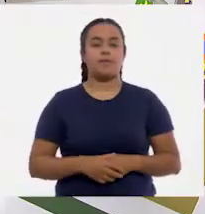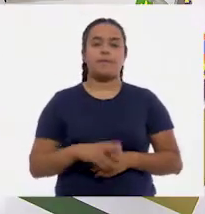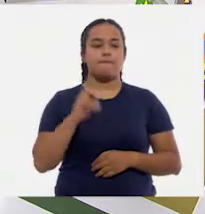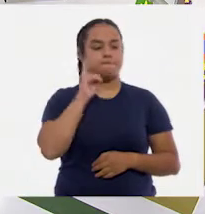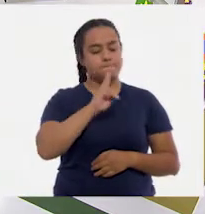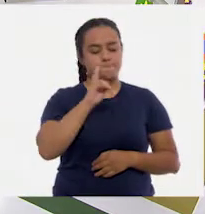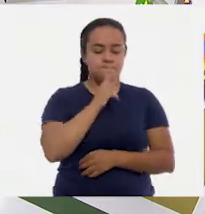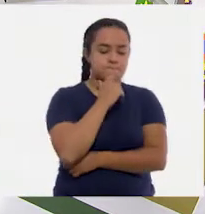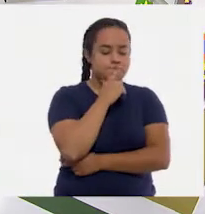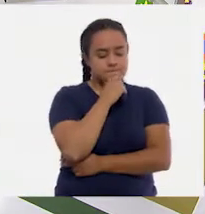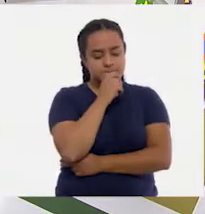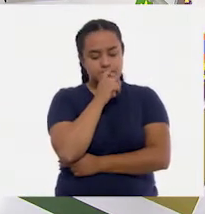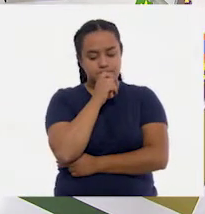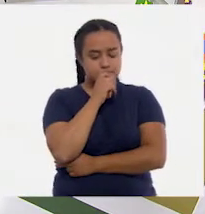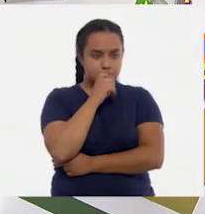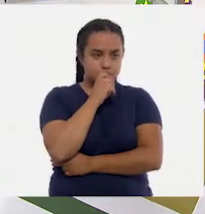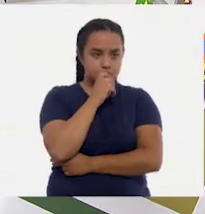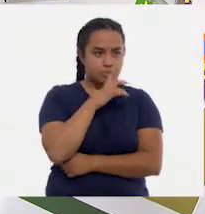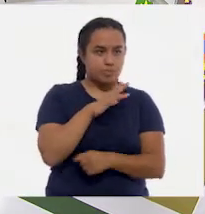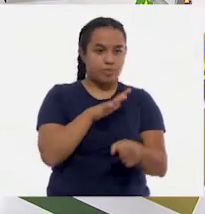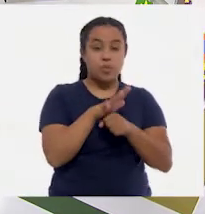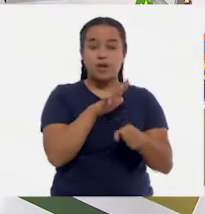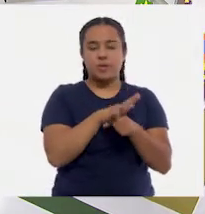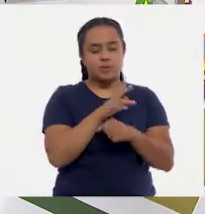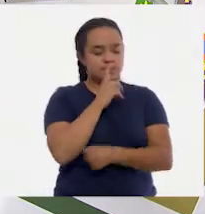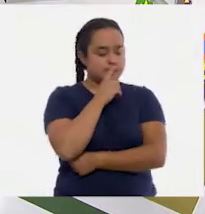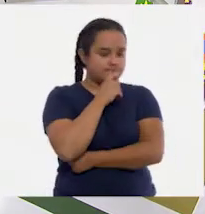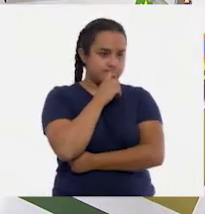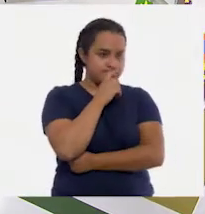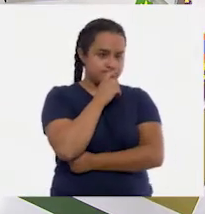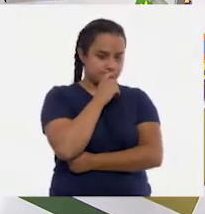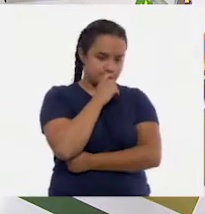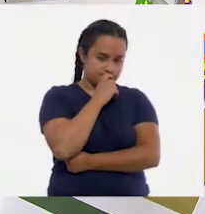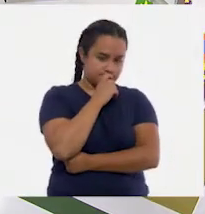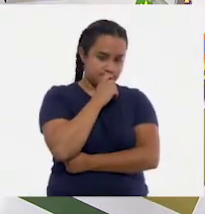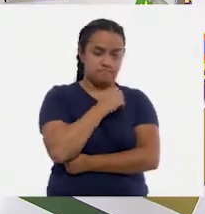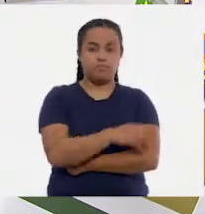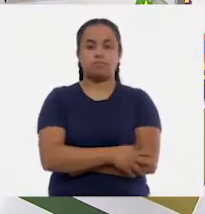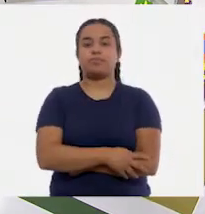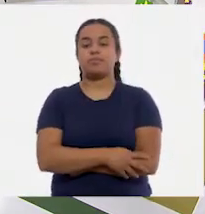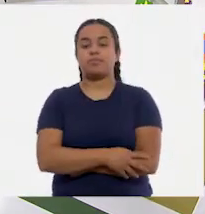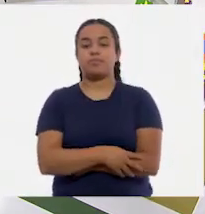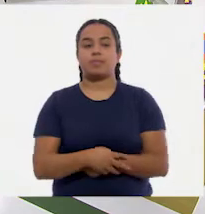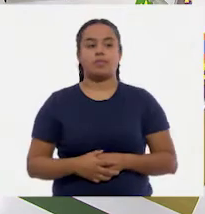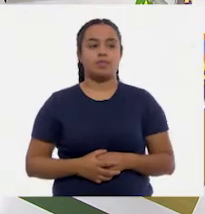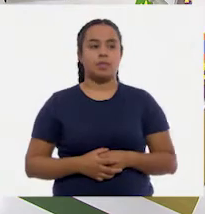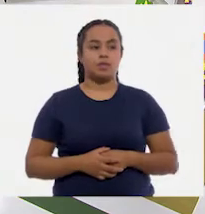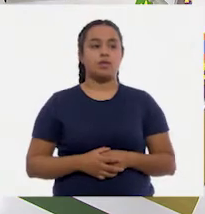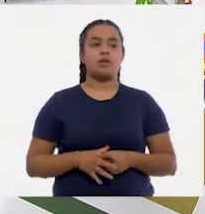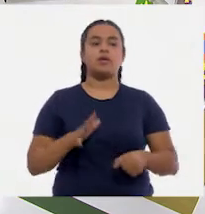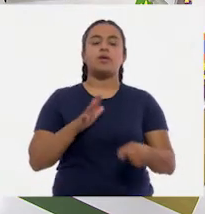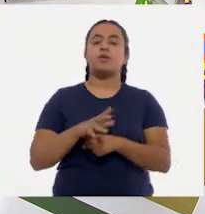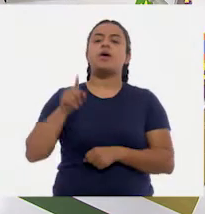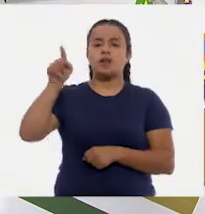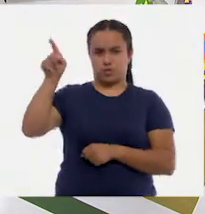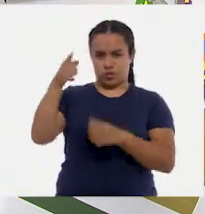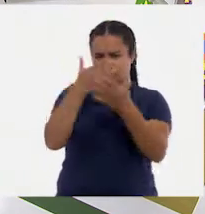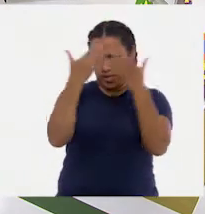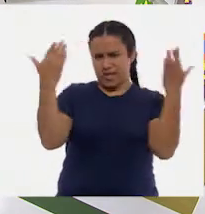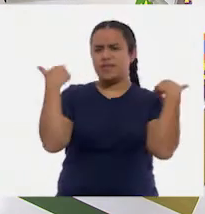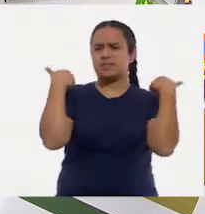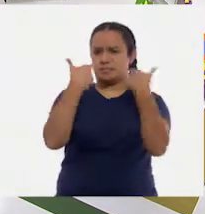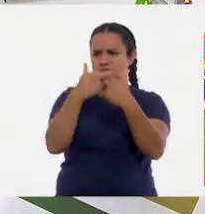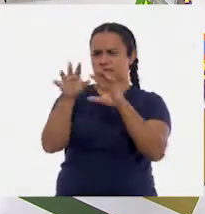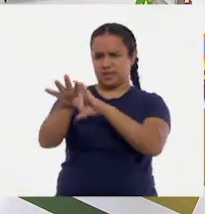ver ahora, ¿cuál será? Este. ¿Cuál sacamos? Ahora tú escoges uno, Yo